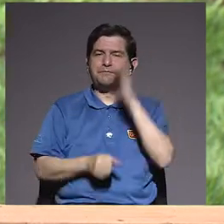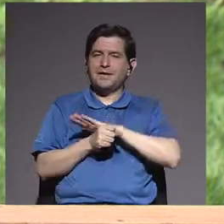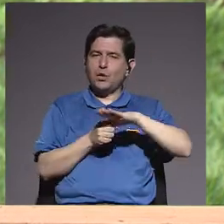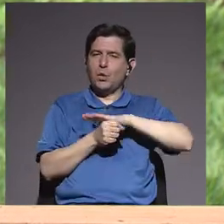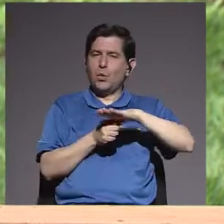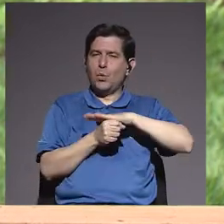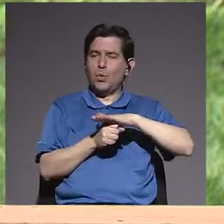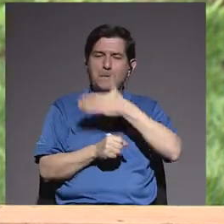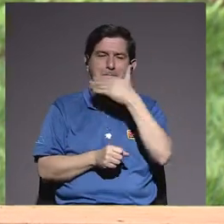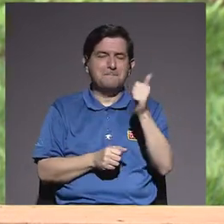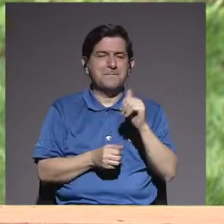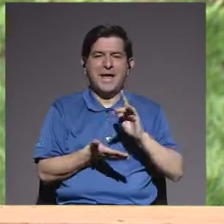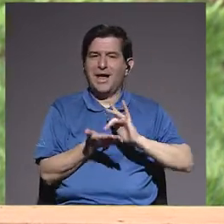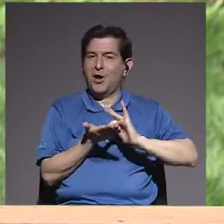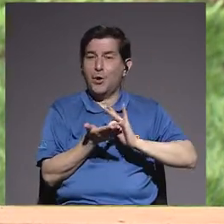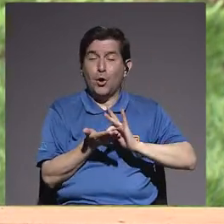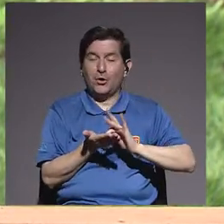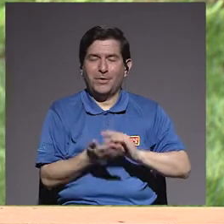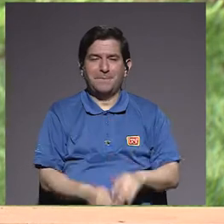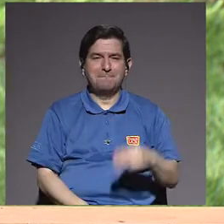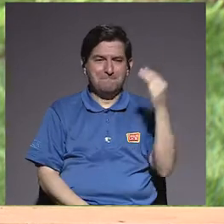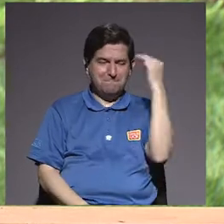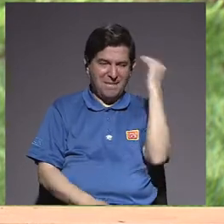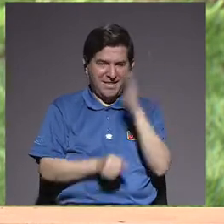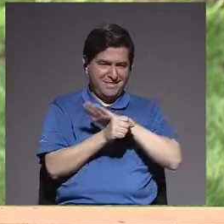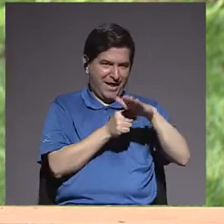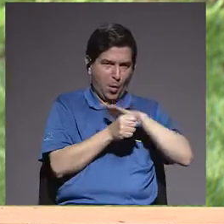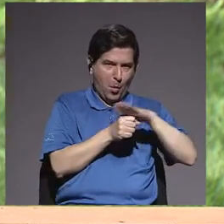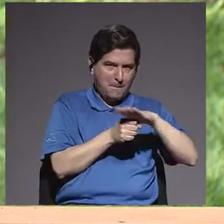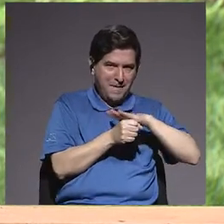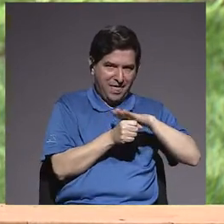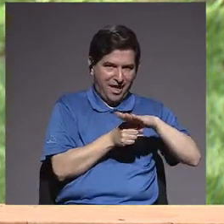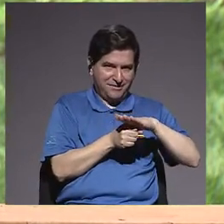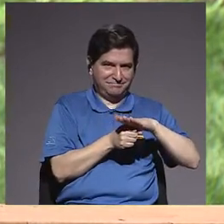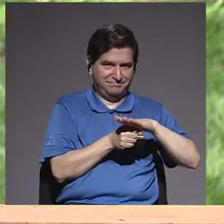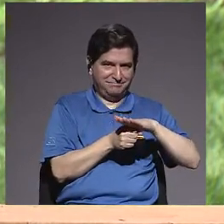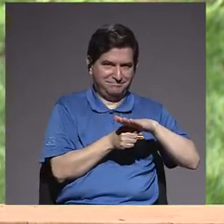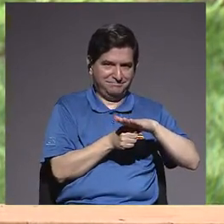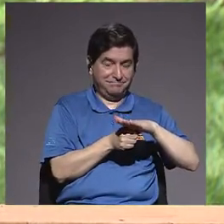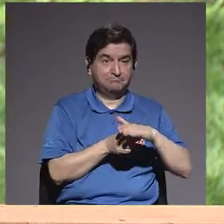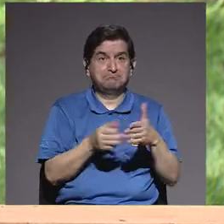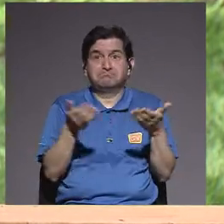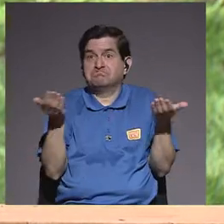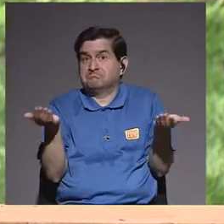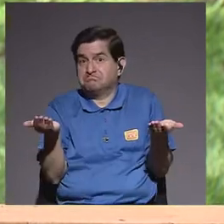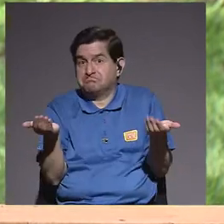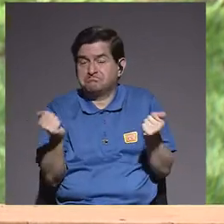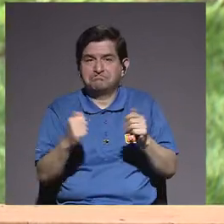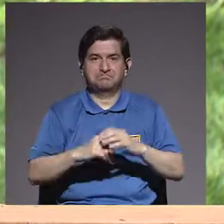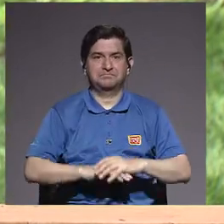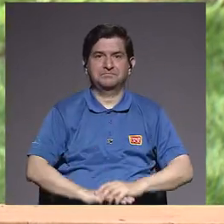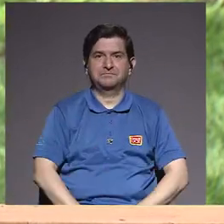ocupada de la mejor medicina, el mantener la mente ocupada, qué sé yo,